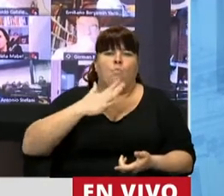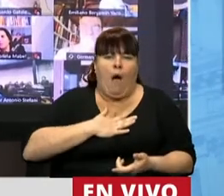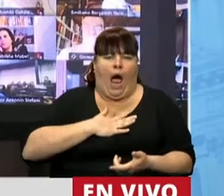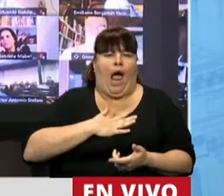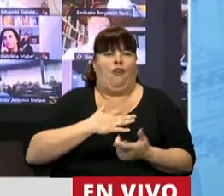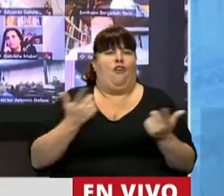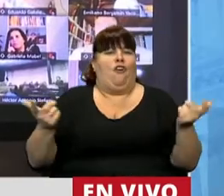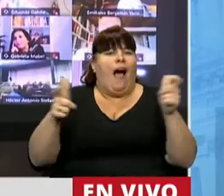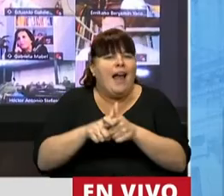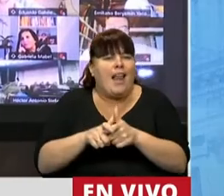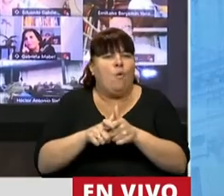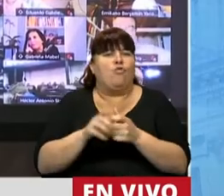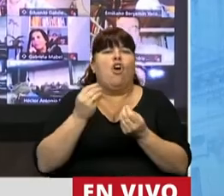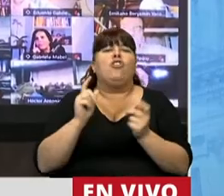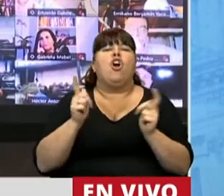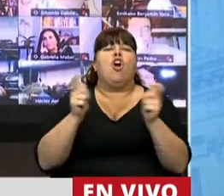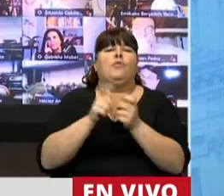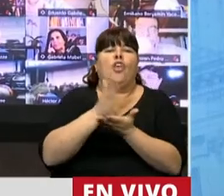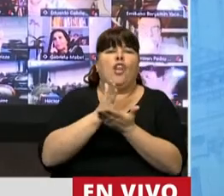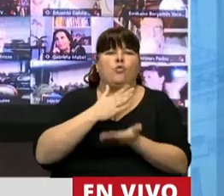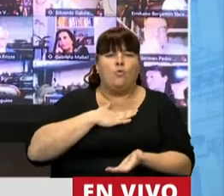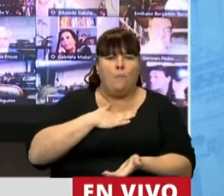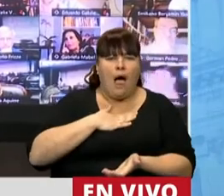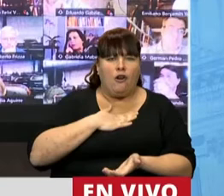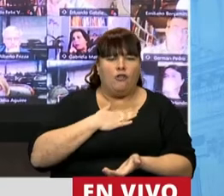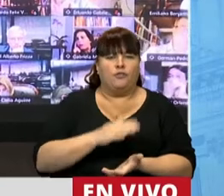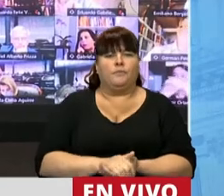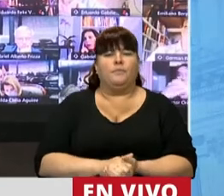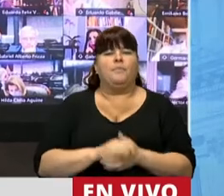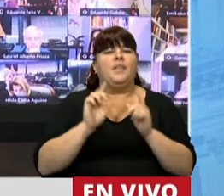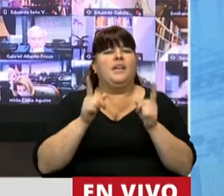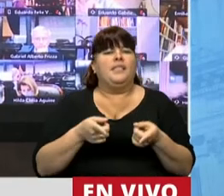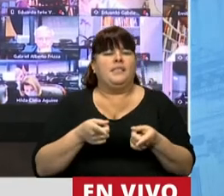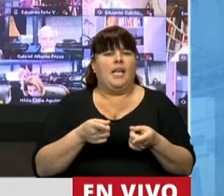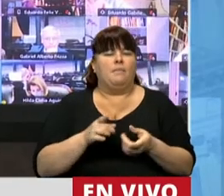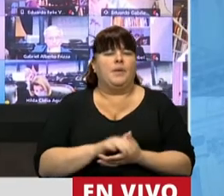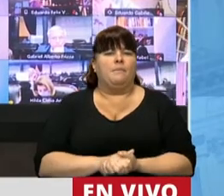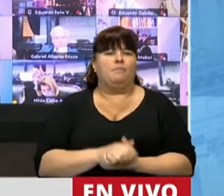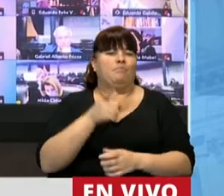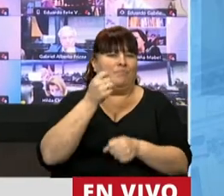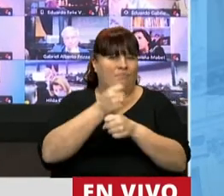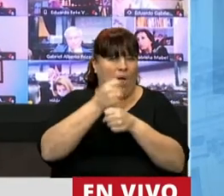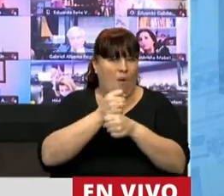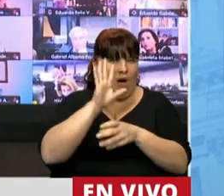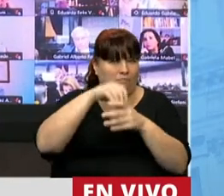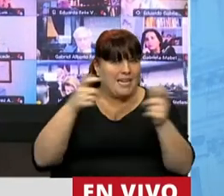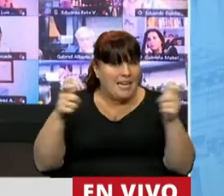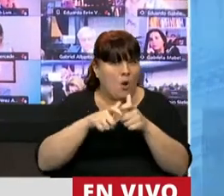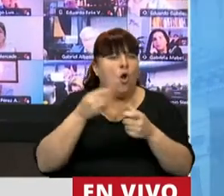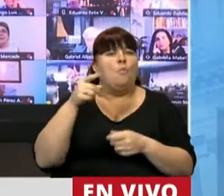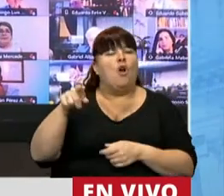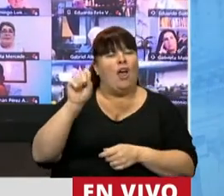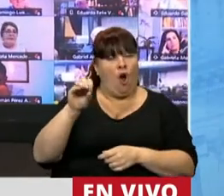encuentro que hicimos de la Comisión de Derechos Humanos y también de trabajo porque